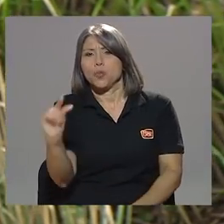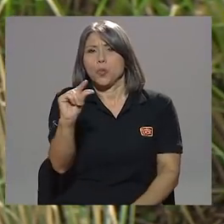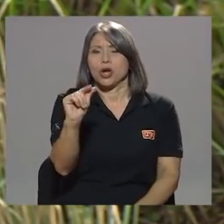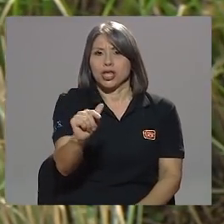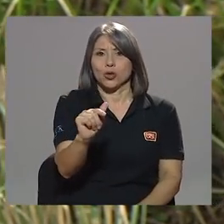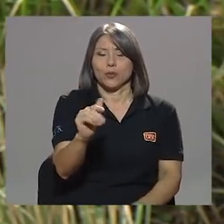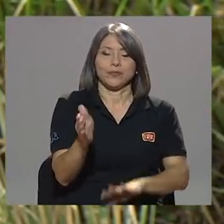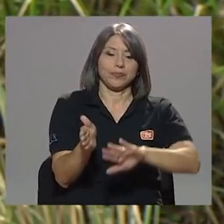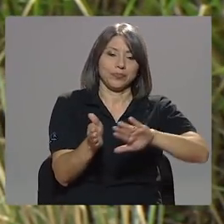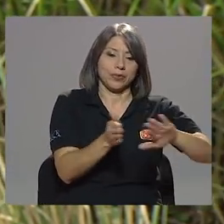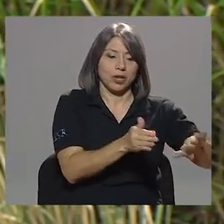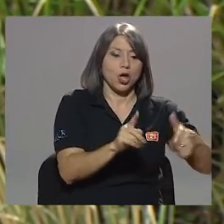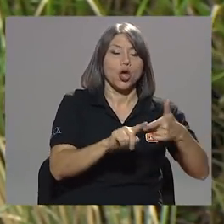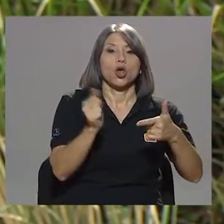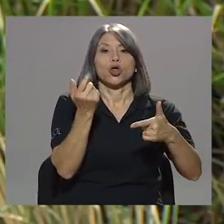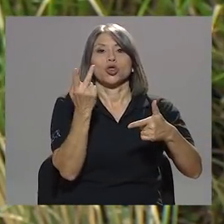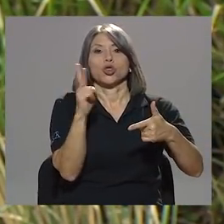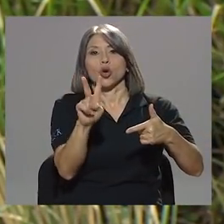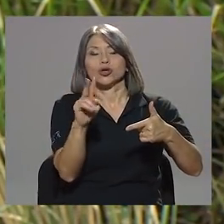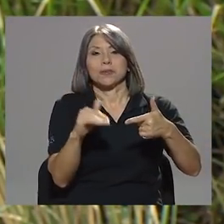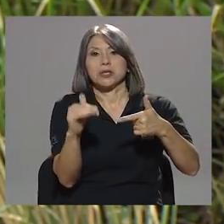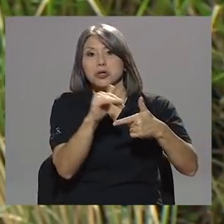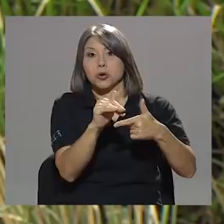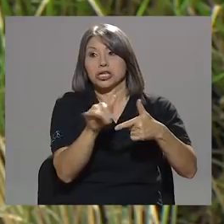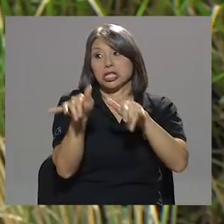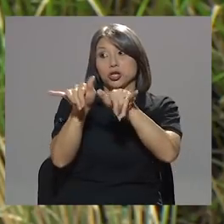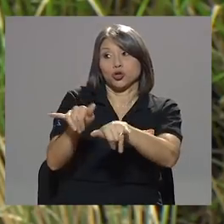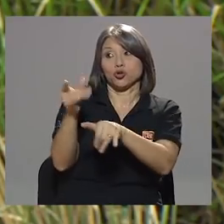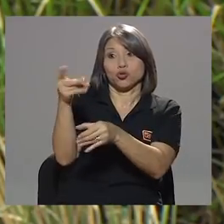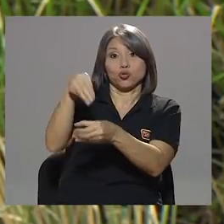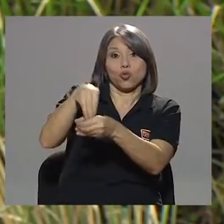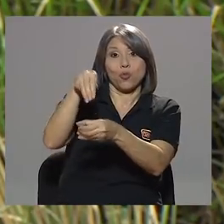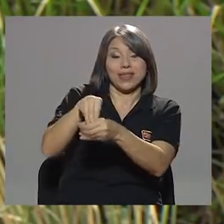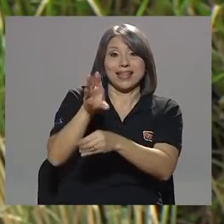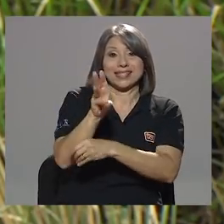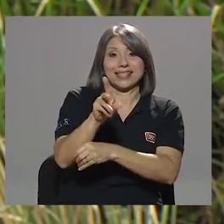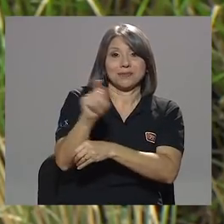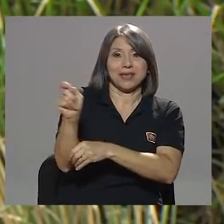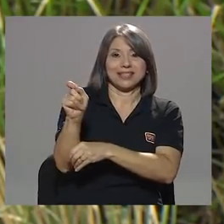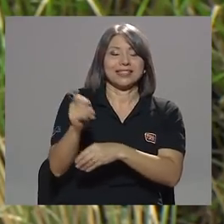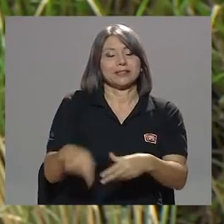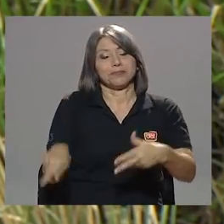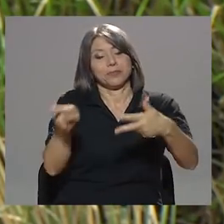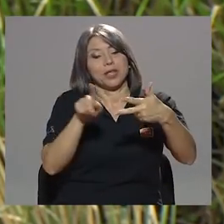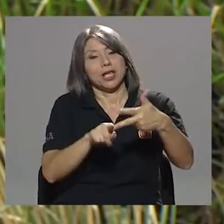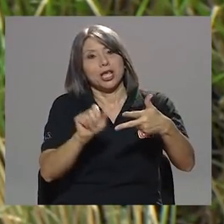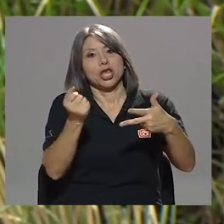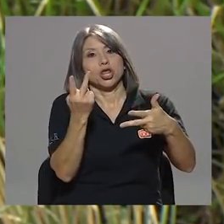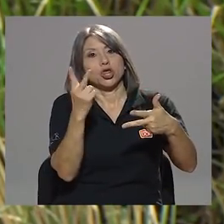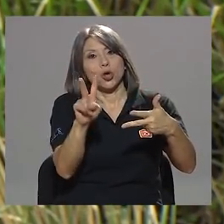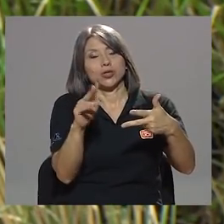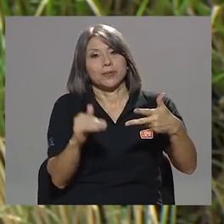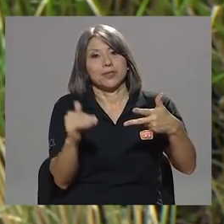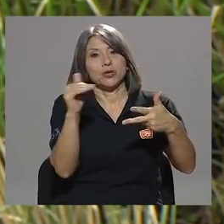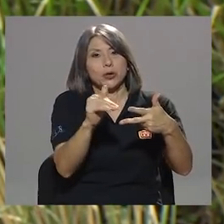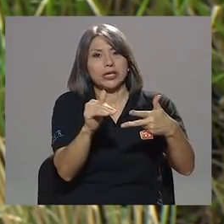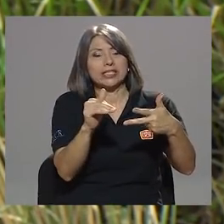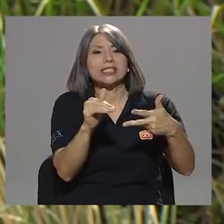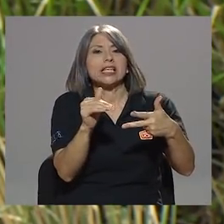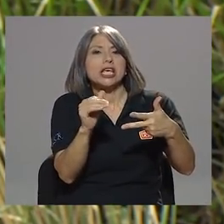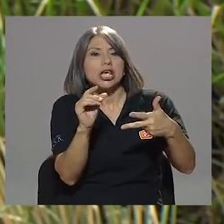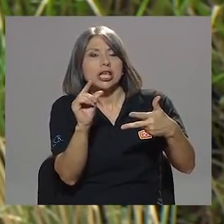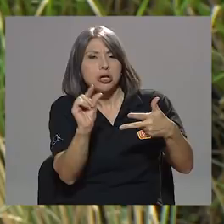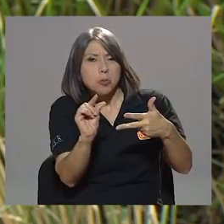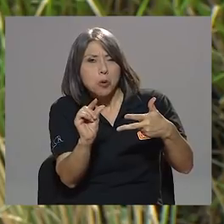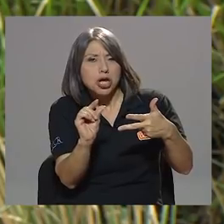Otros 12 y un poquito se dice que estuvieron en sus cuentas por seis meses. Y hay otros 12 y un poquito, don Juan Carlos, estamos hablando de millones de